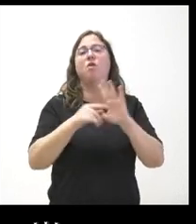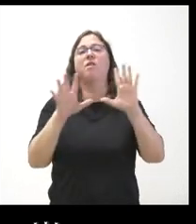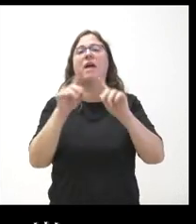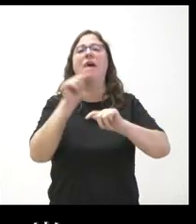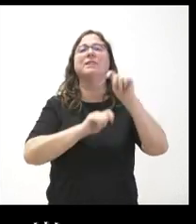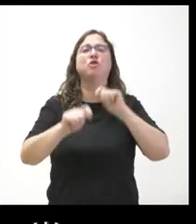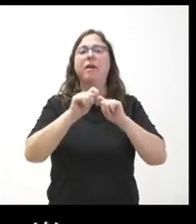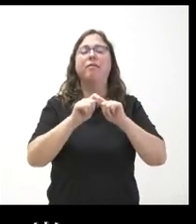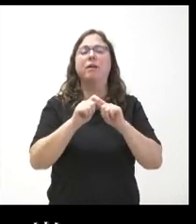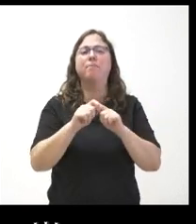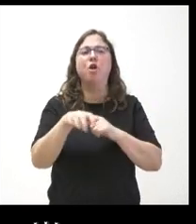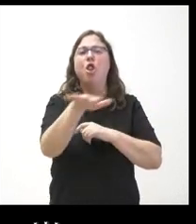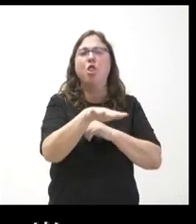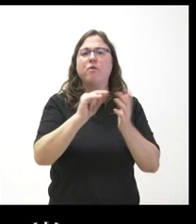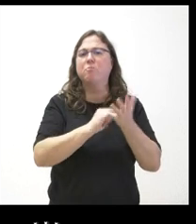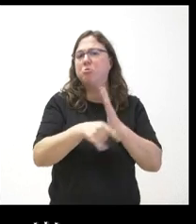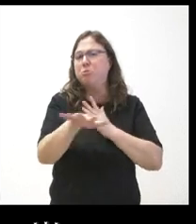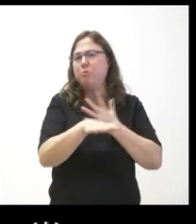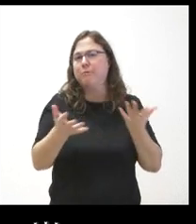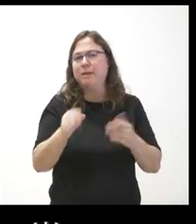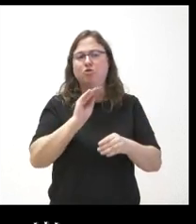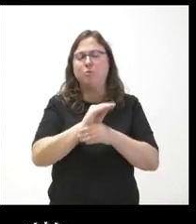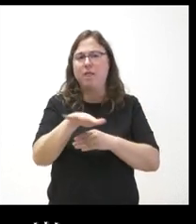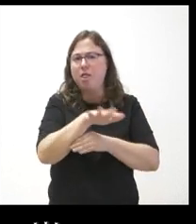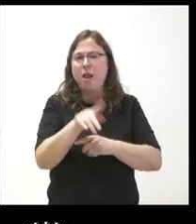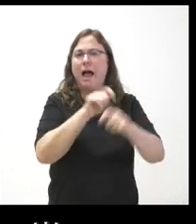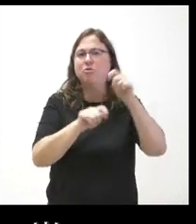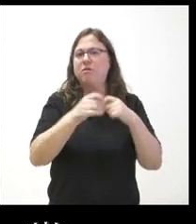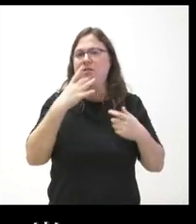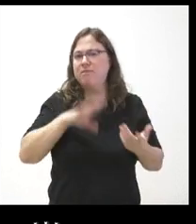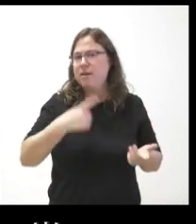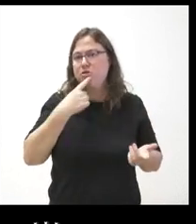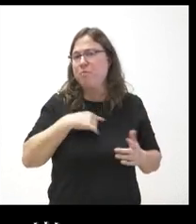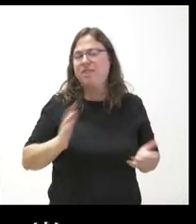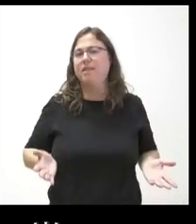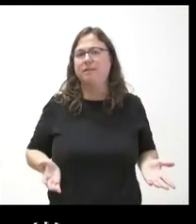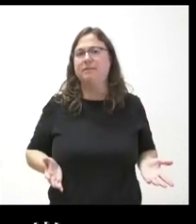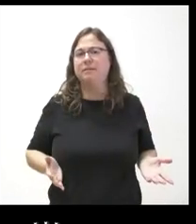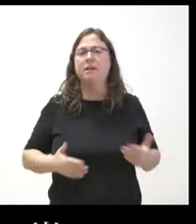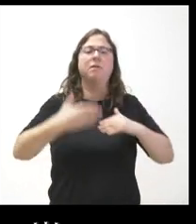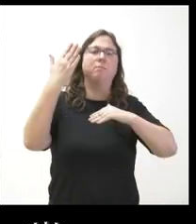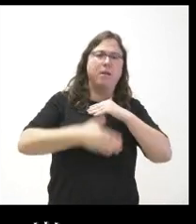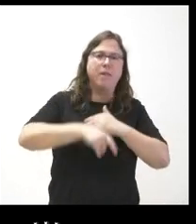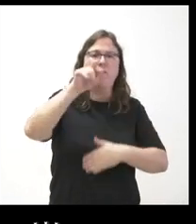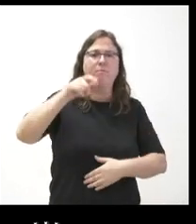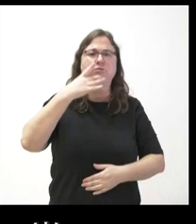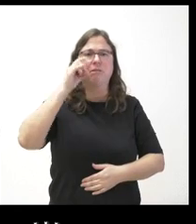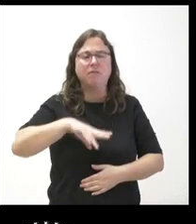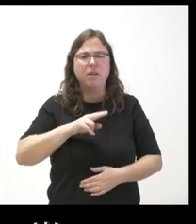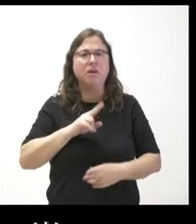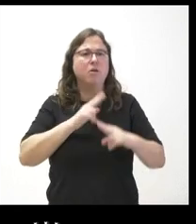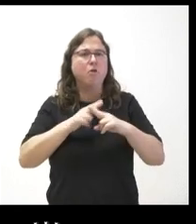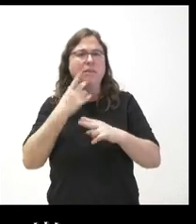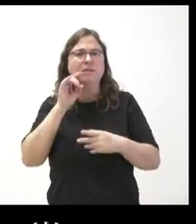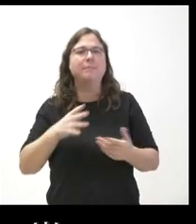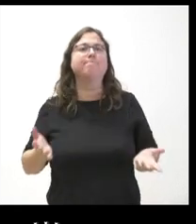proyectos se trata de qué lugares serían los subvencionados de qué asociaciones son las que los van a ejecutar plazos personas a las número de personas a las que